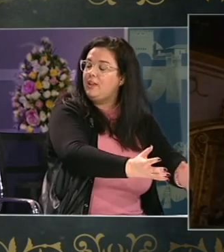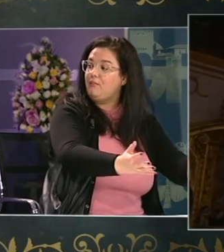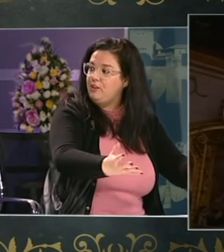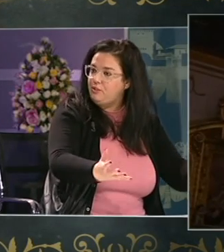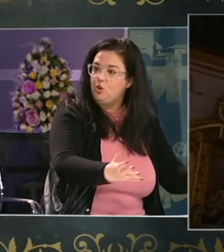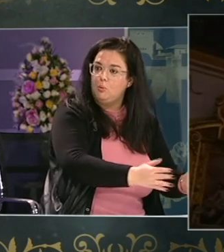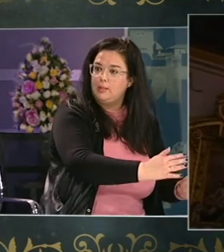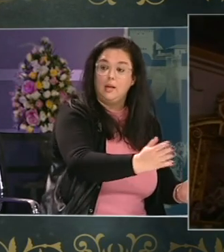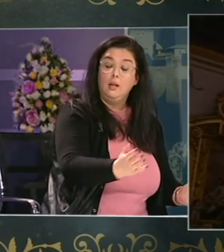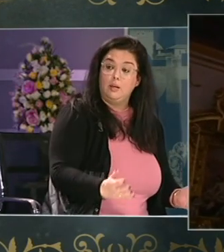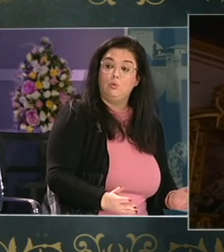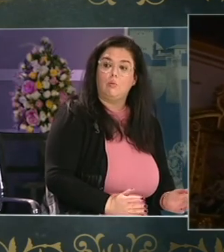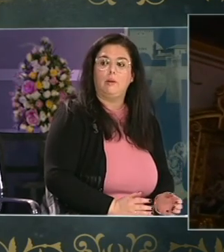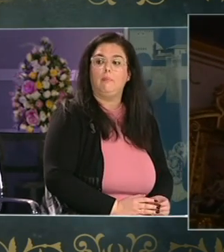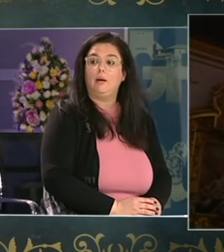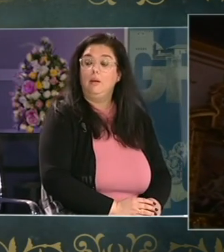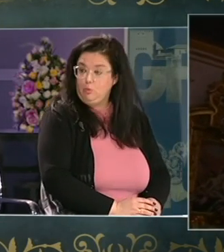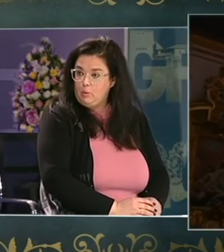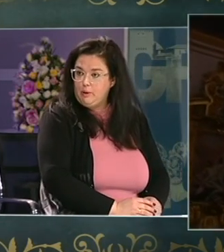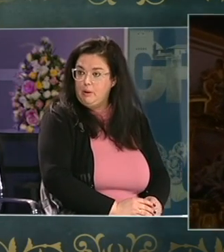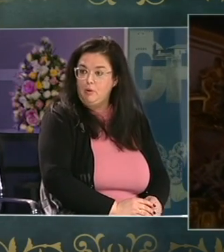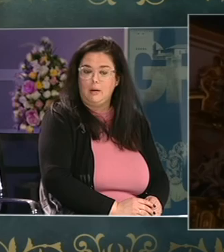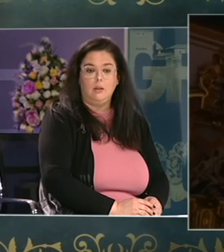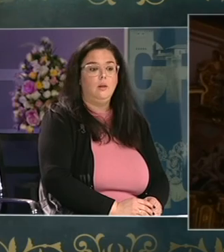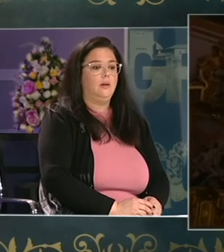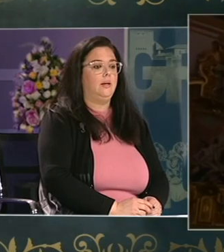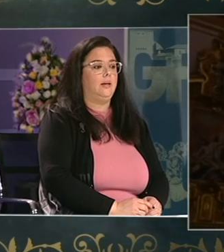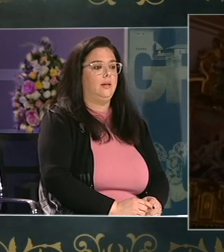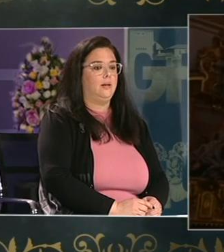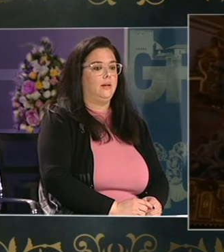organiza la federación como tal en una cuaresma normal